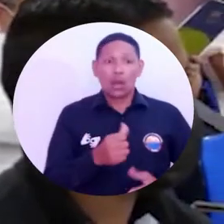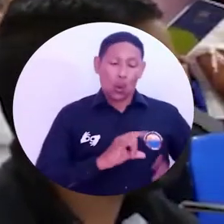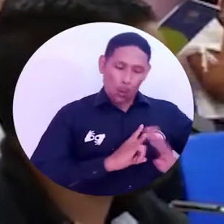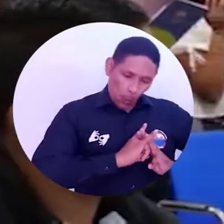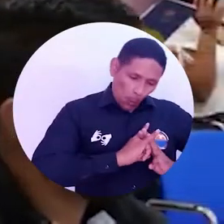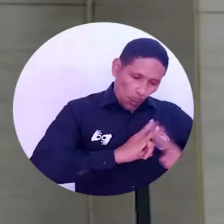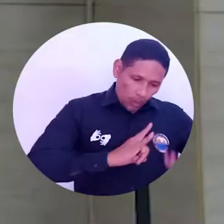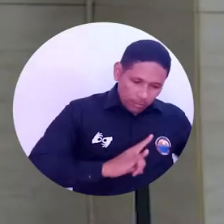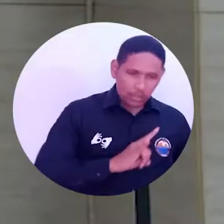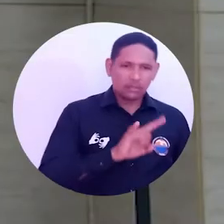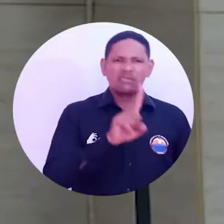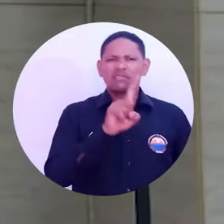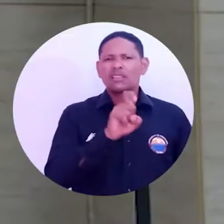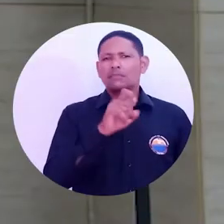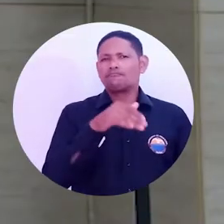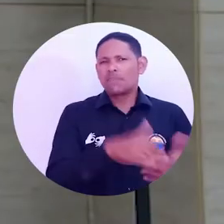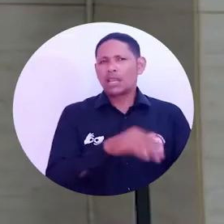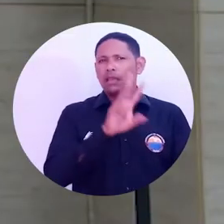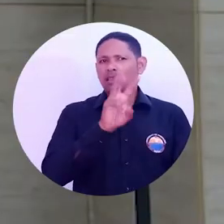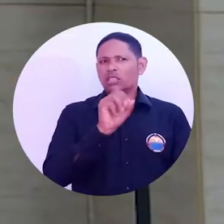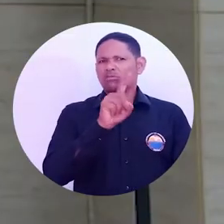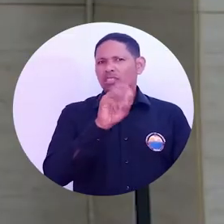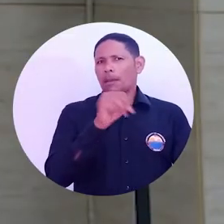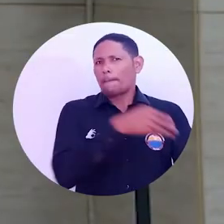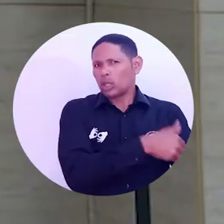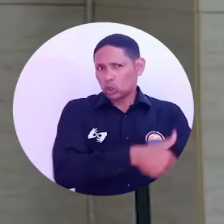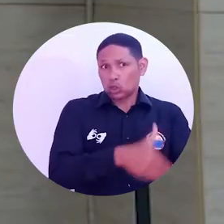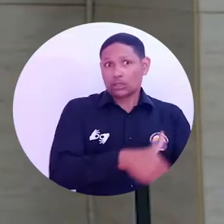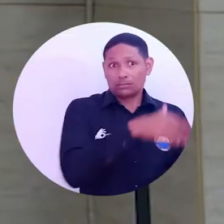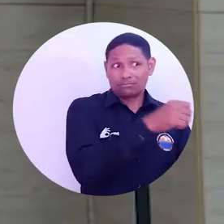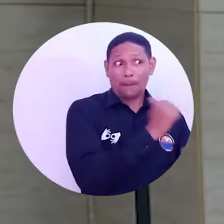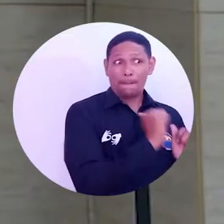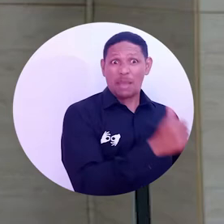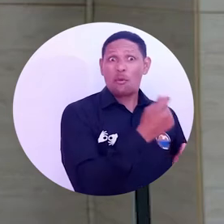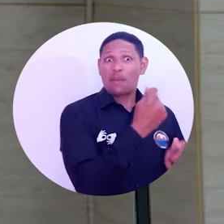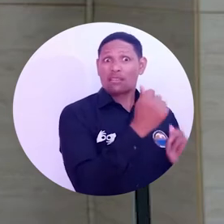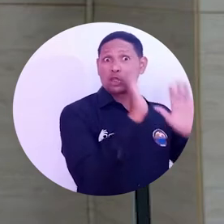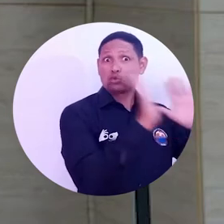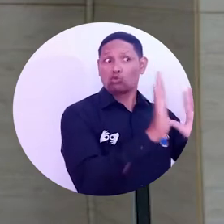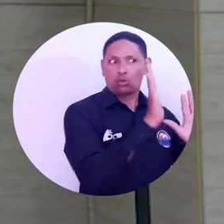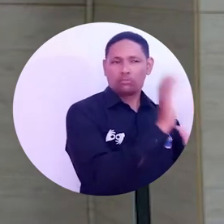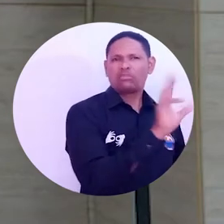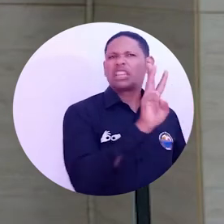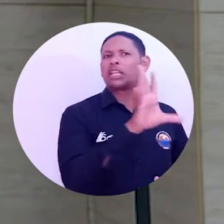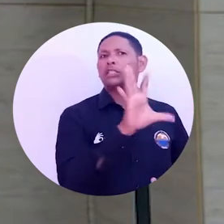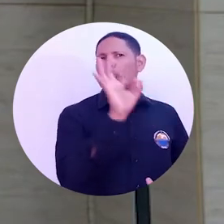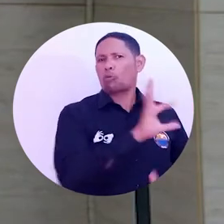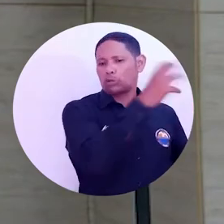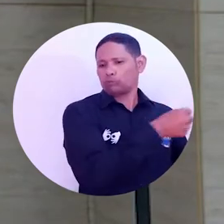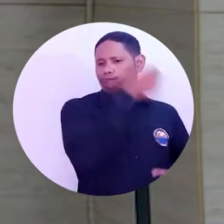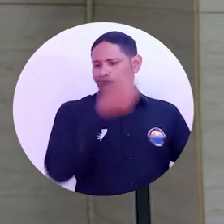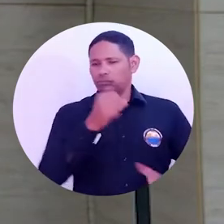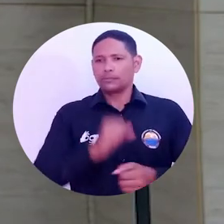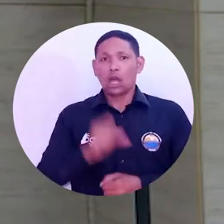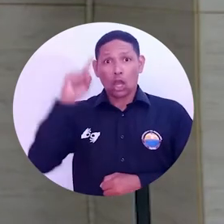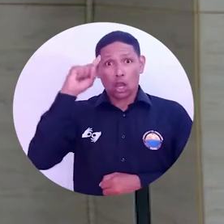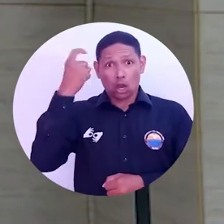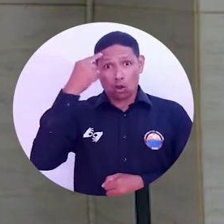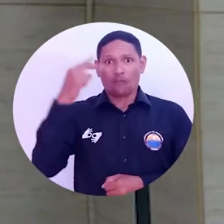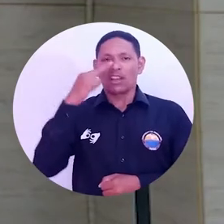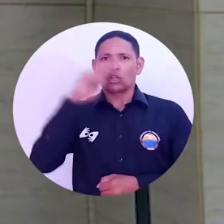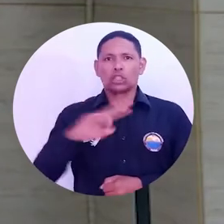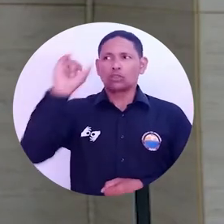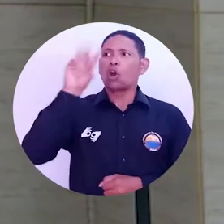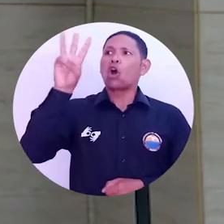del Magdalena ha puesto 6.367 millones de su propio presupuesto, el 35%. El Gobierno Nacional, 8.000